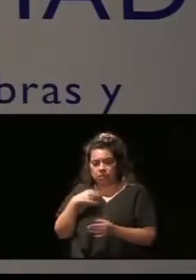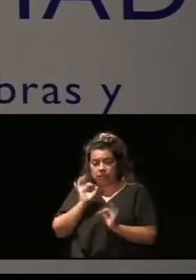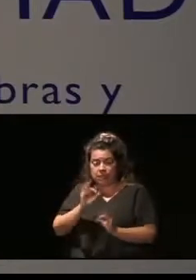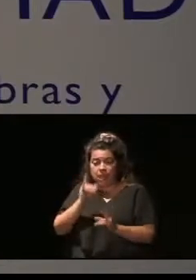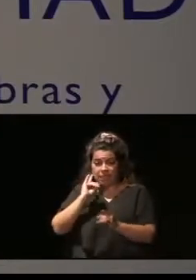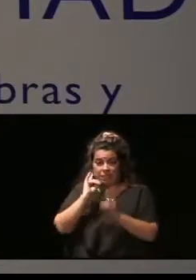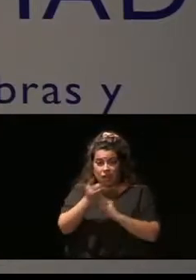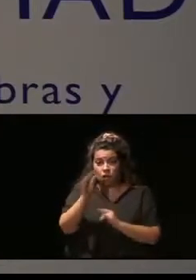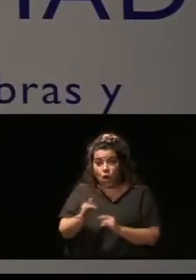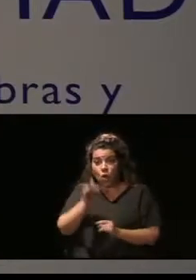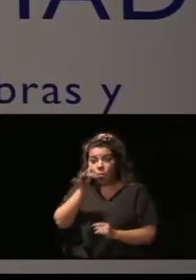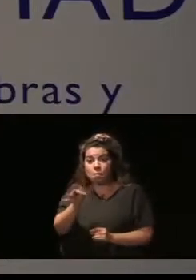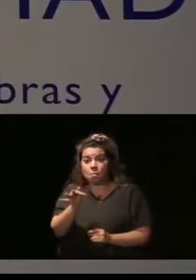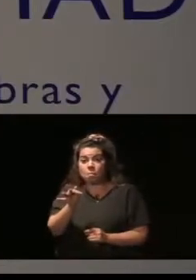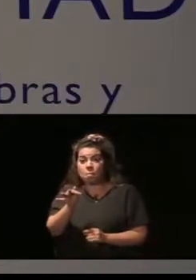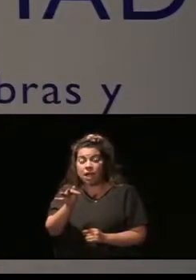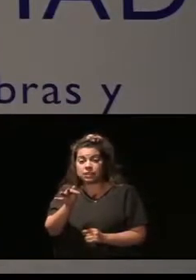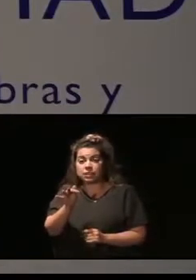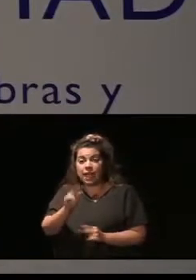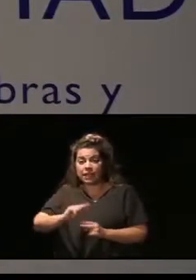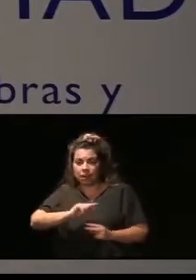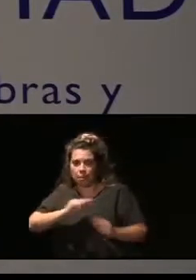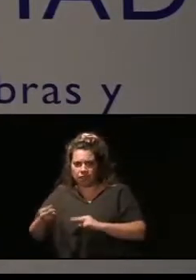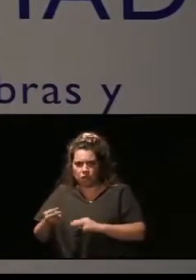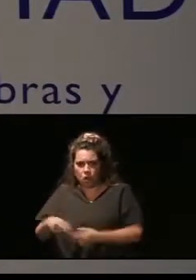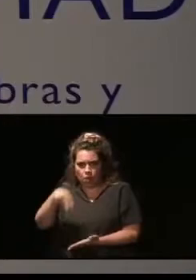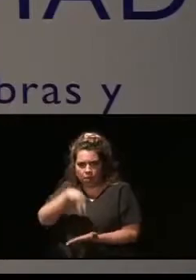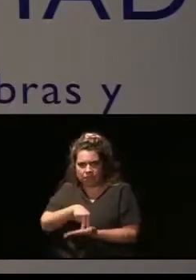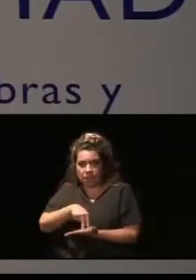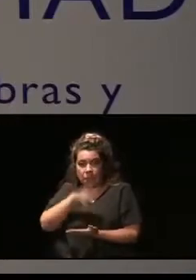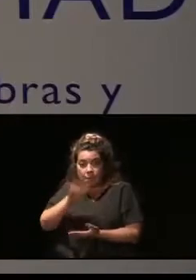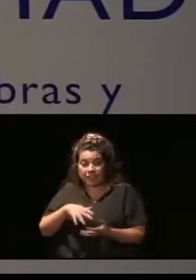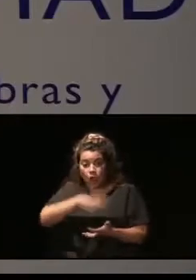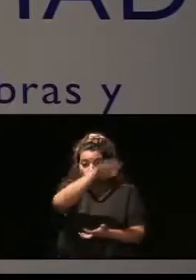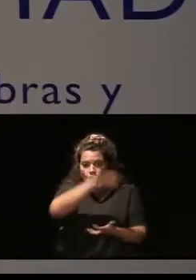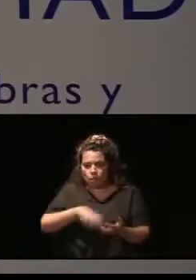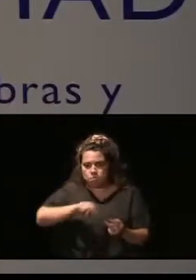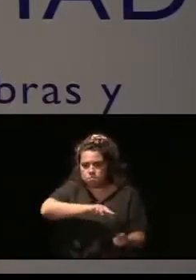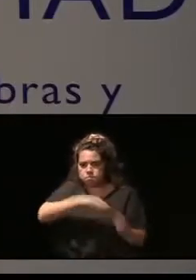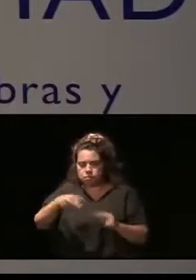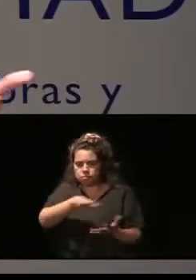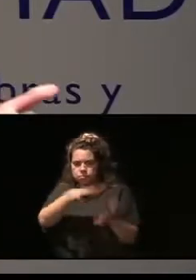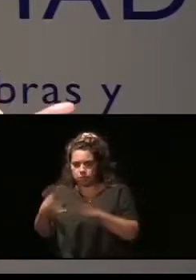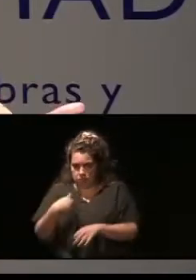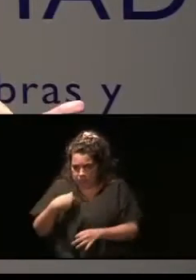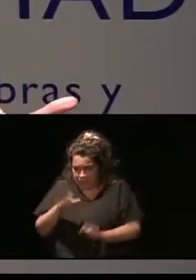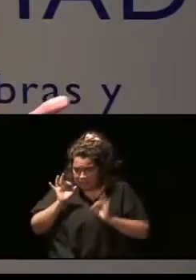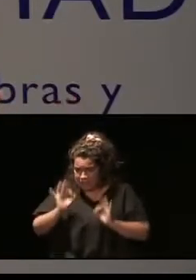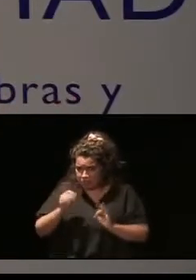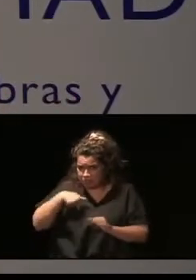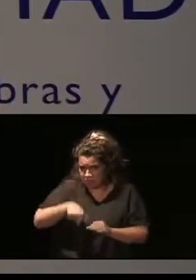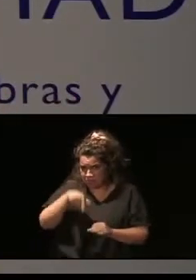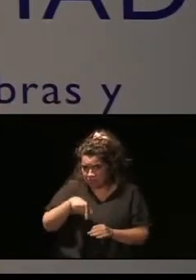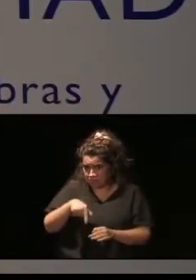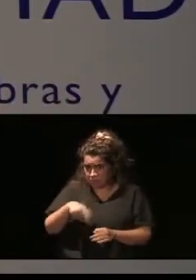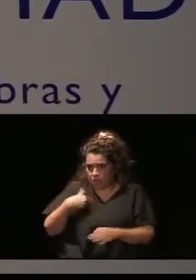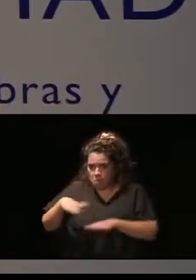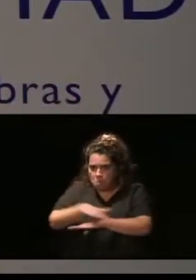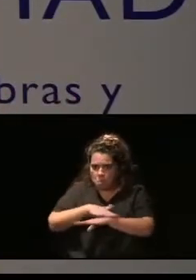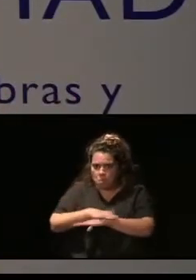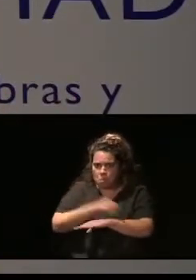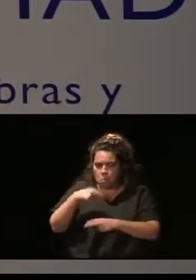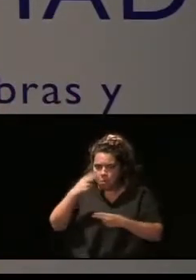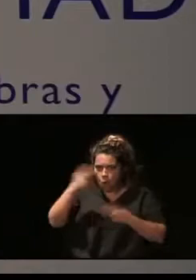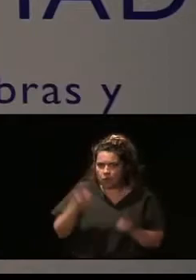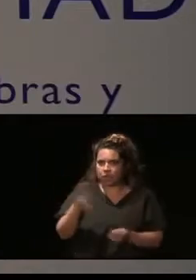y también de interpretación presencial y de traducción de documentos, documentos propios administrativos que utilizamos en las Administraciones públicas